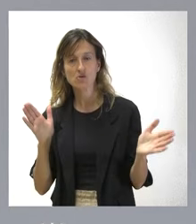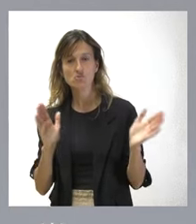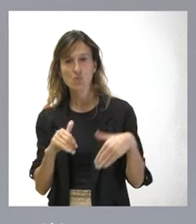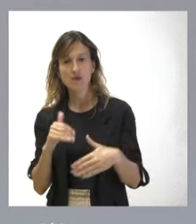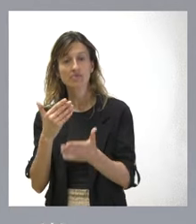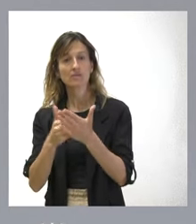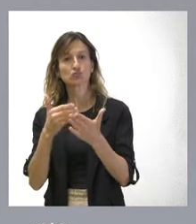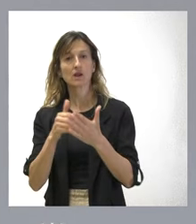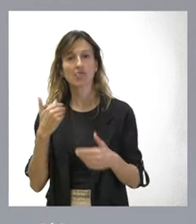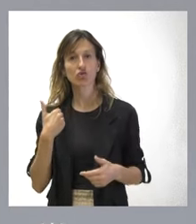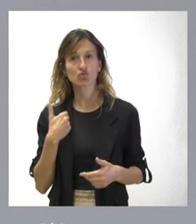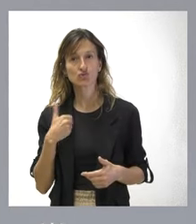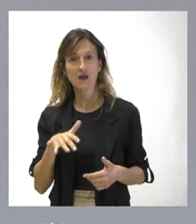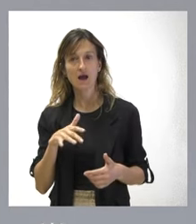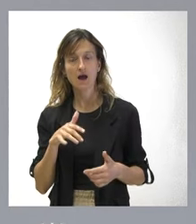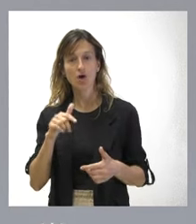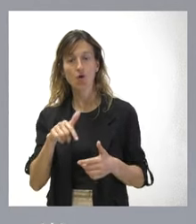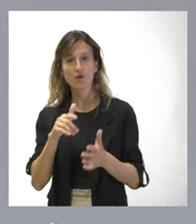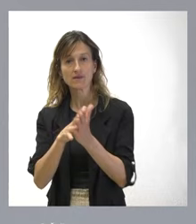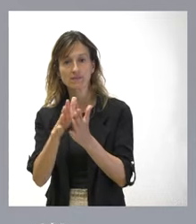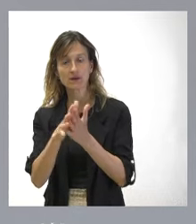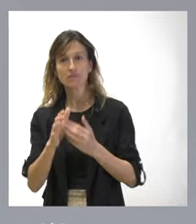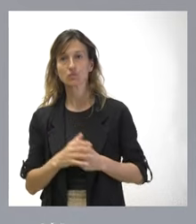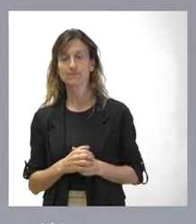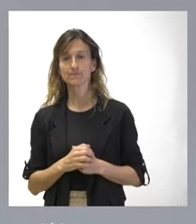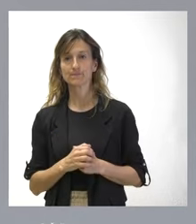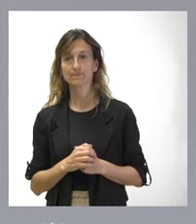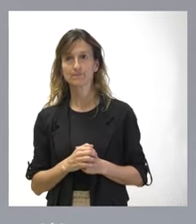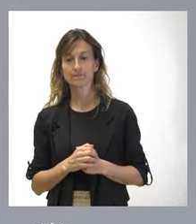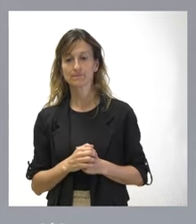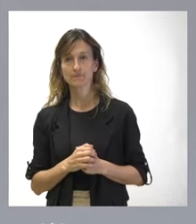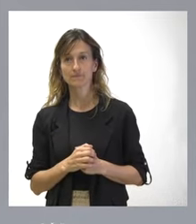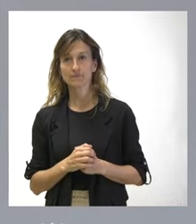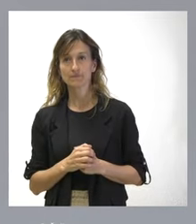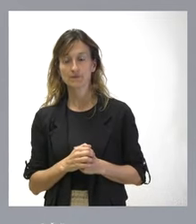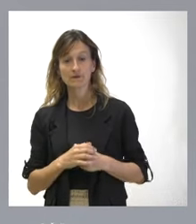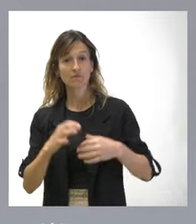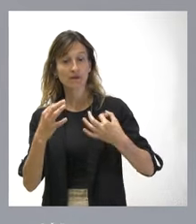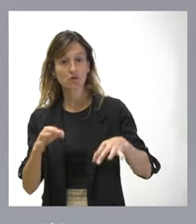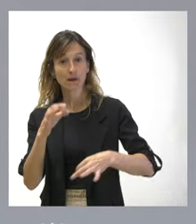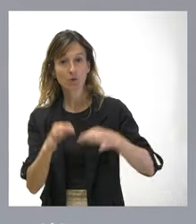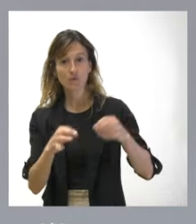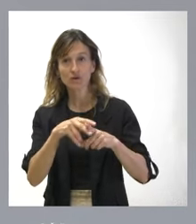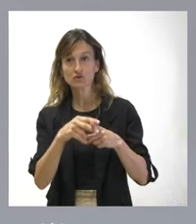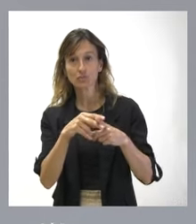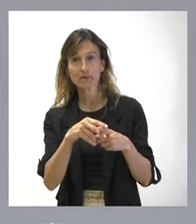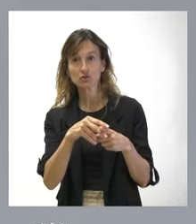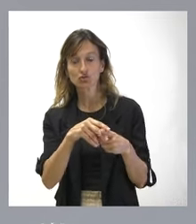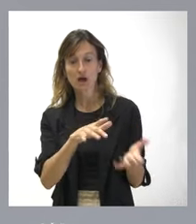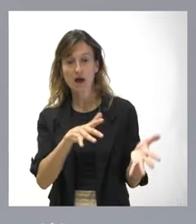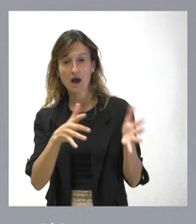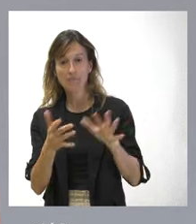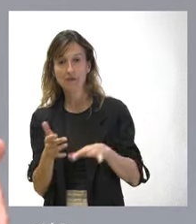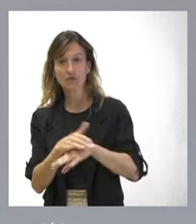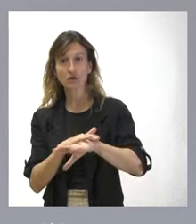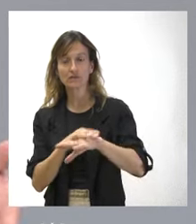demostrado, y así lo vivimos hoy en día, que la aplicación de los instrumentos ordinarios jurídicos que han existido en el